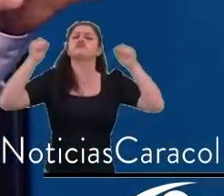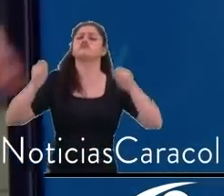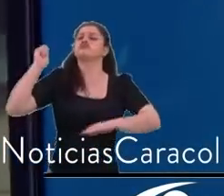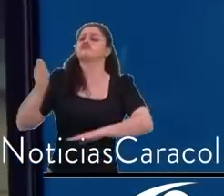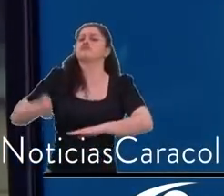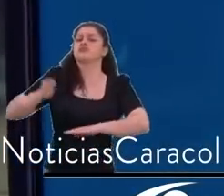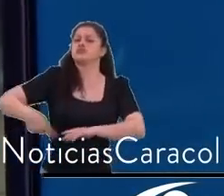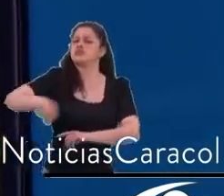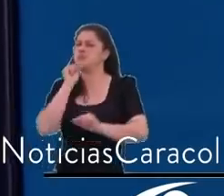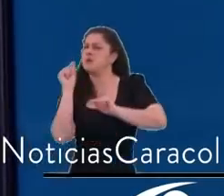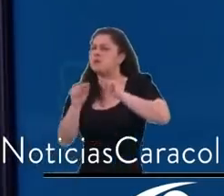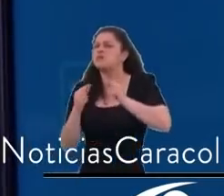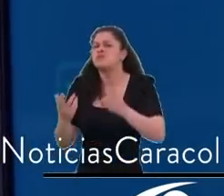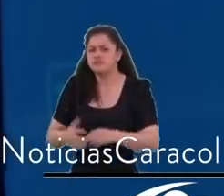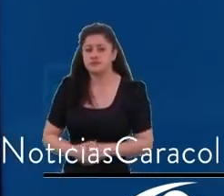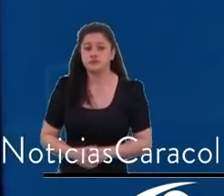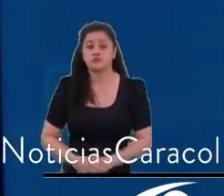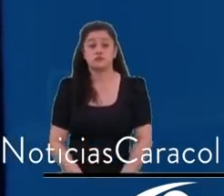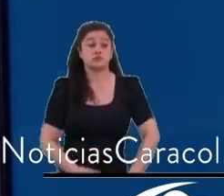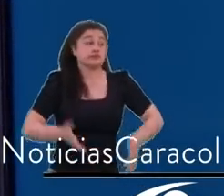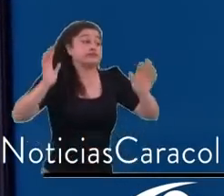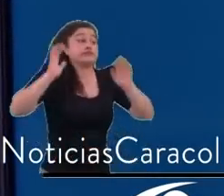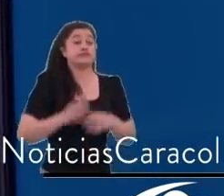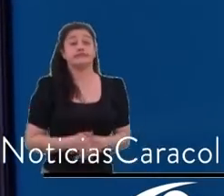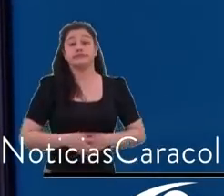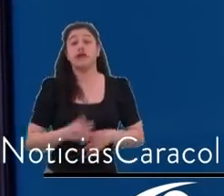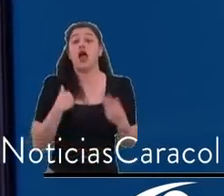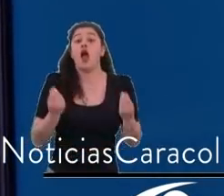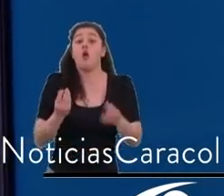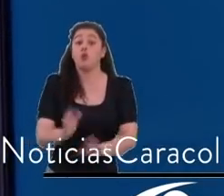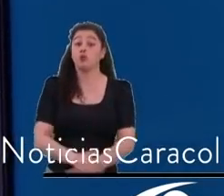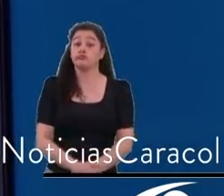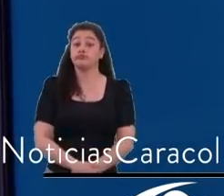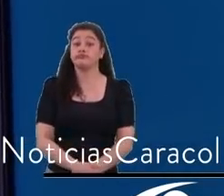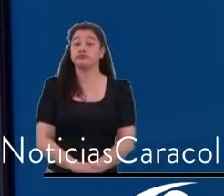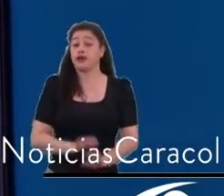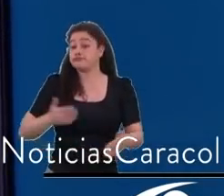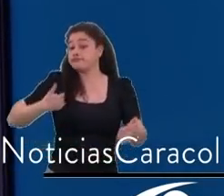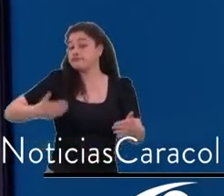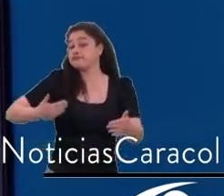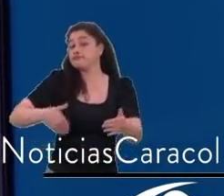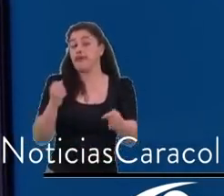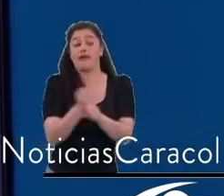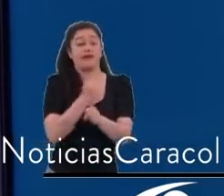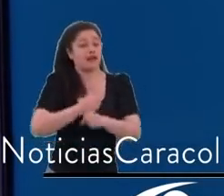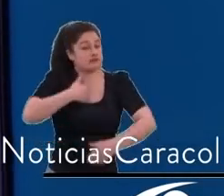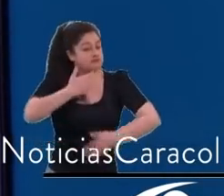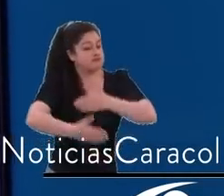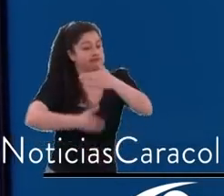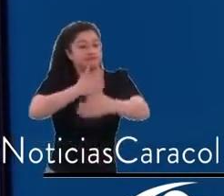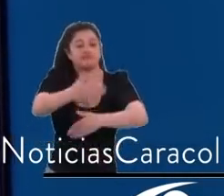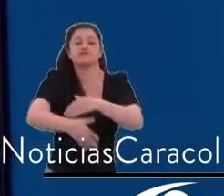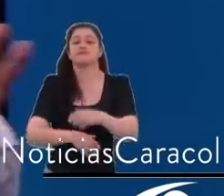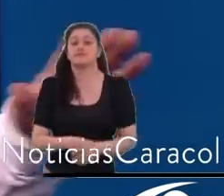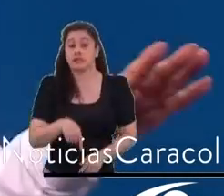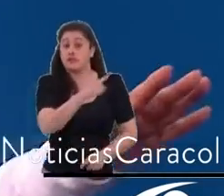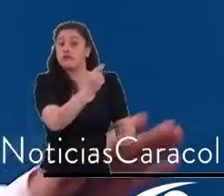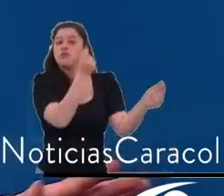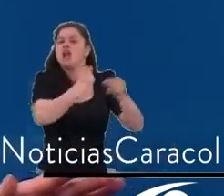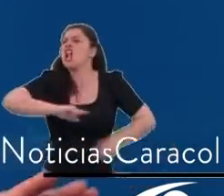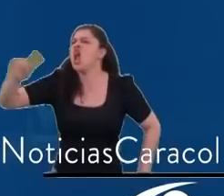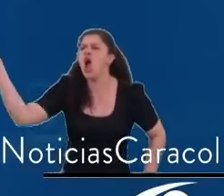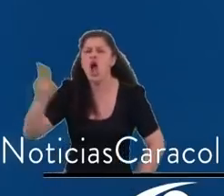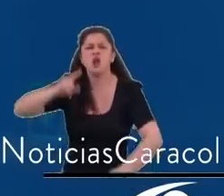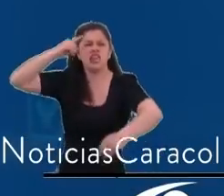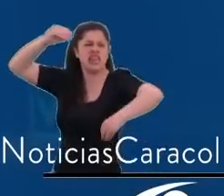políticos que no entendemos los ciudadanos. Y es ni hacer ni dejar hacer. ¿Por qué Bogotá no tiene metro? Porque en eso se la pasan los